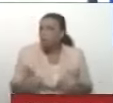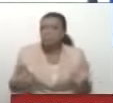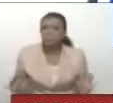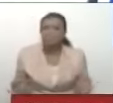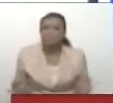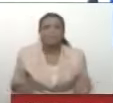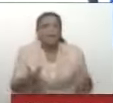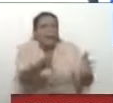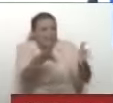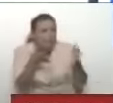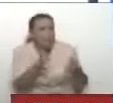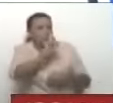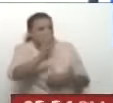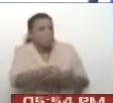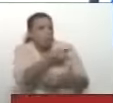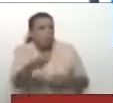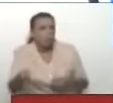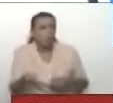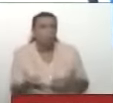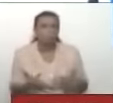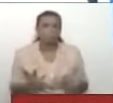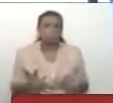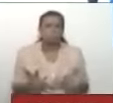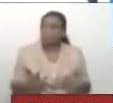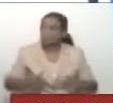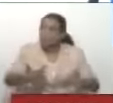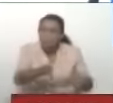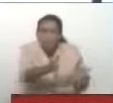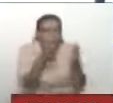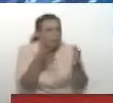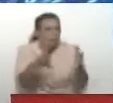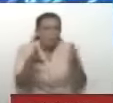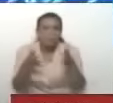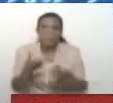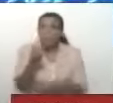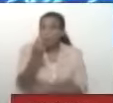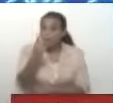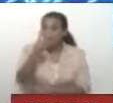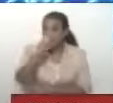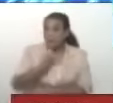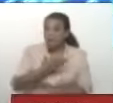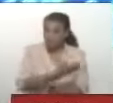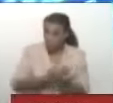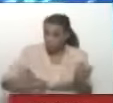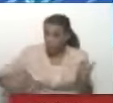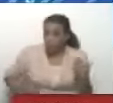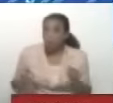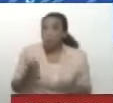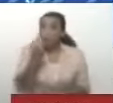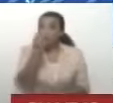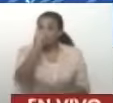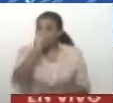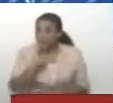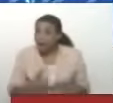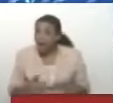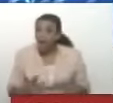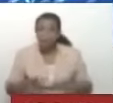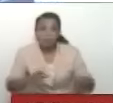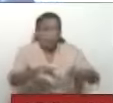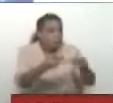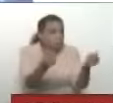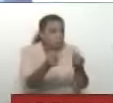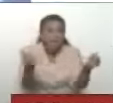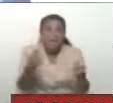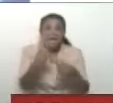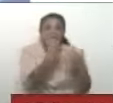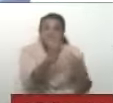Con esos conceptos hemos ganado todas las conspiraciones, porque yo tengo 11 años aquí, y son 11 años donde hemos desmantelado más